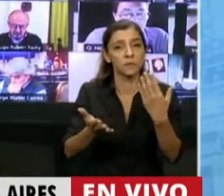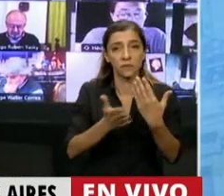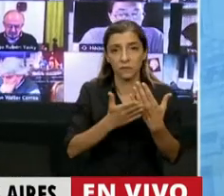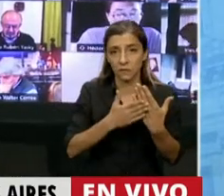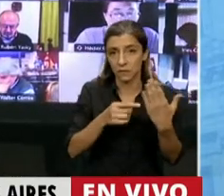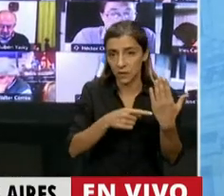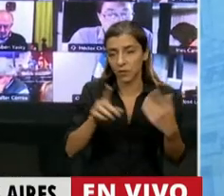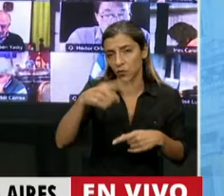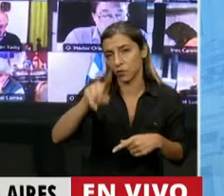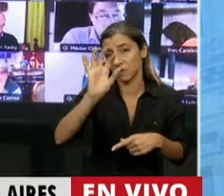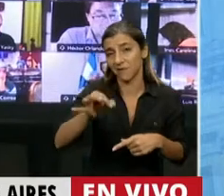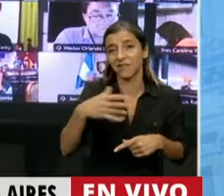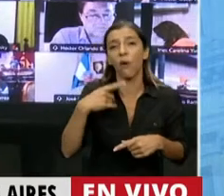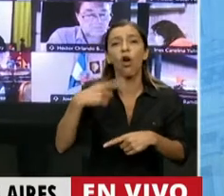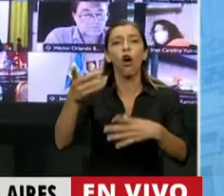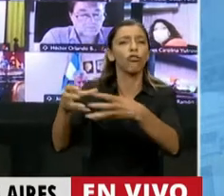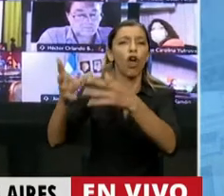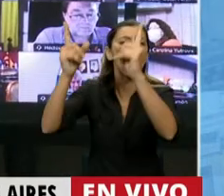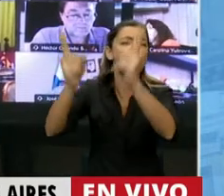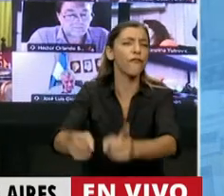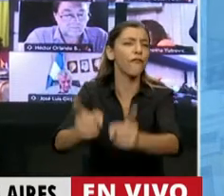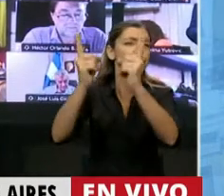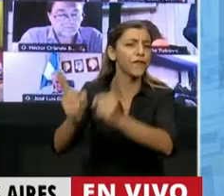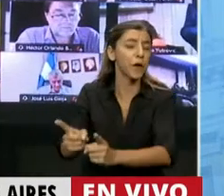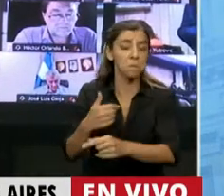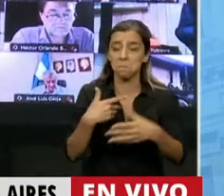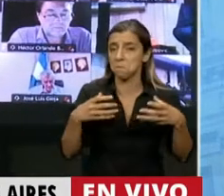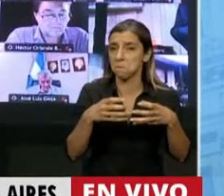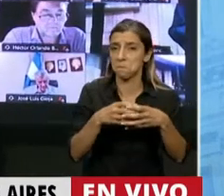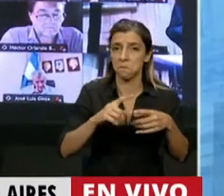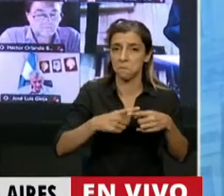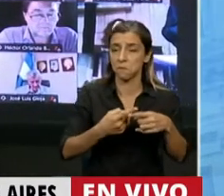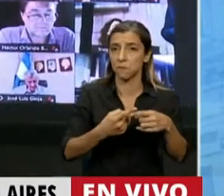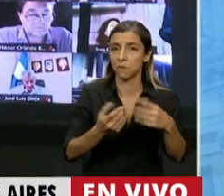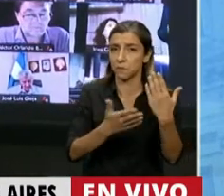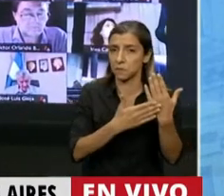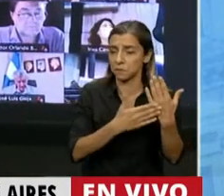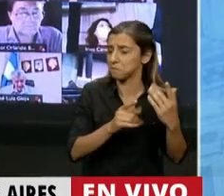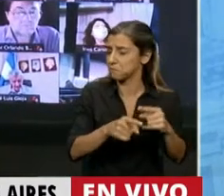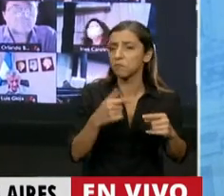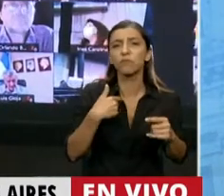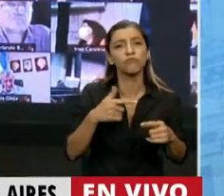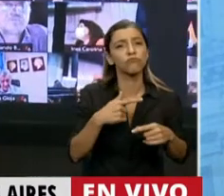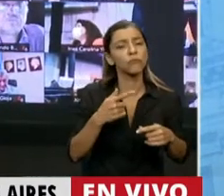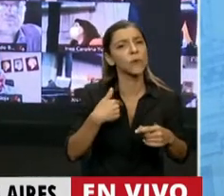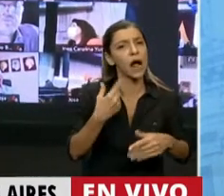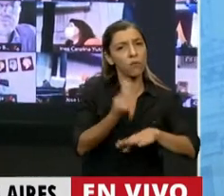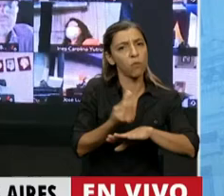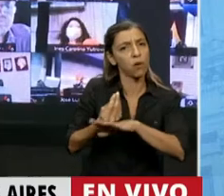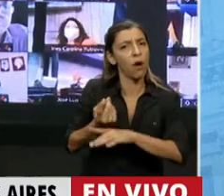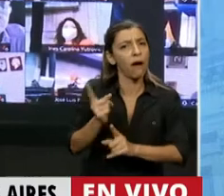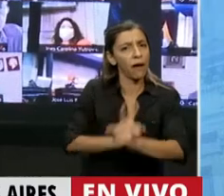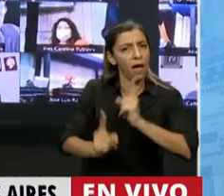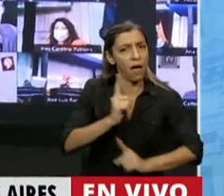atornillan en sus bancas, el Frente de Izquierda rota y por lo tanto prontamente yo voy a rotar con